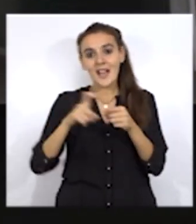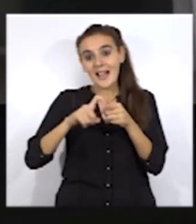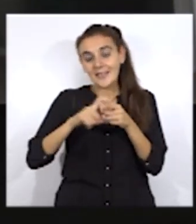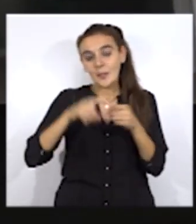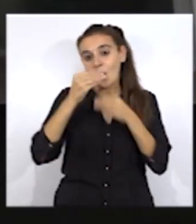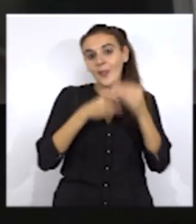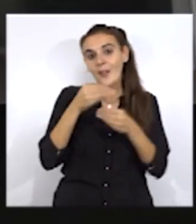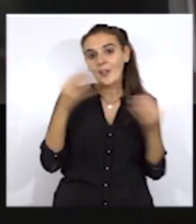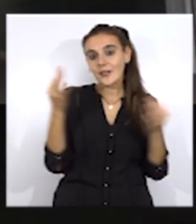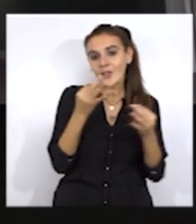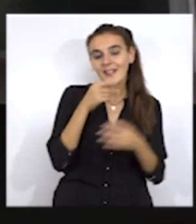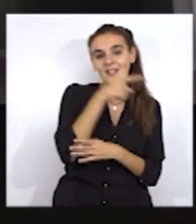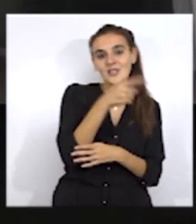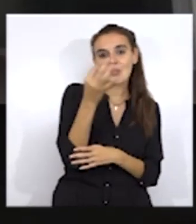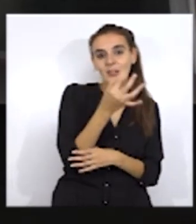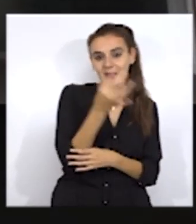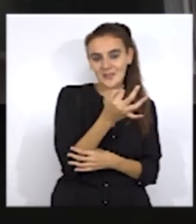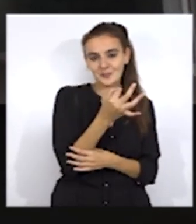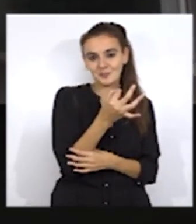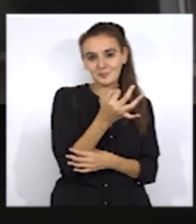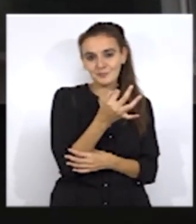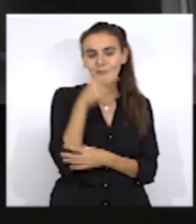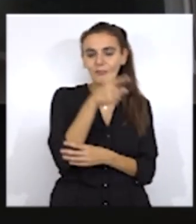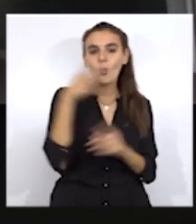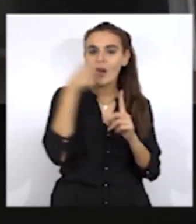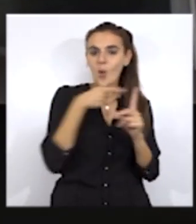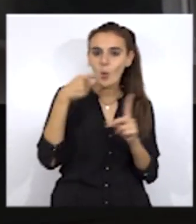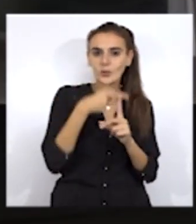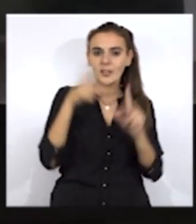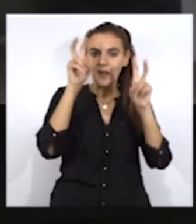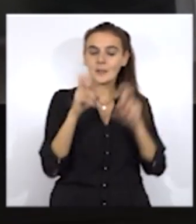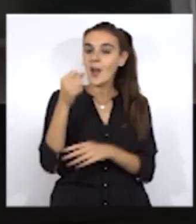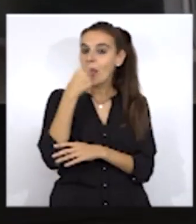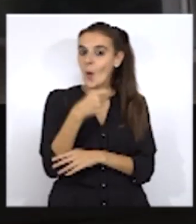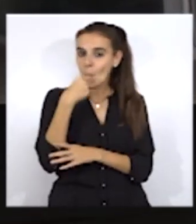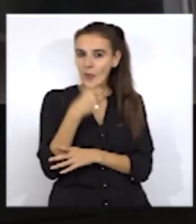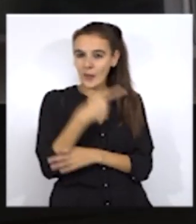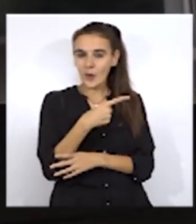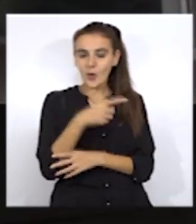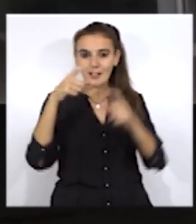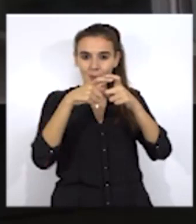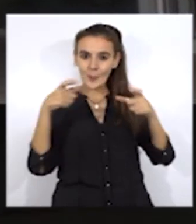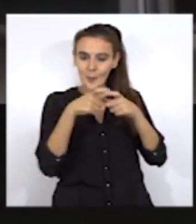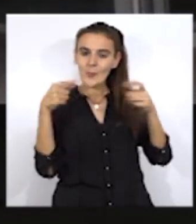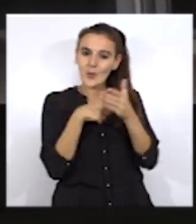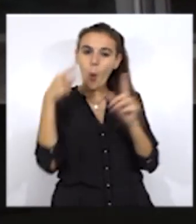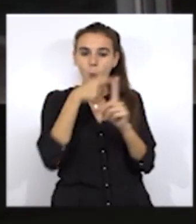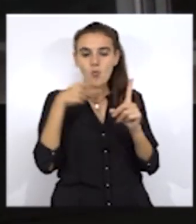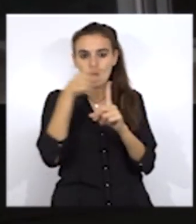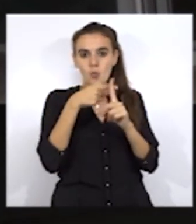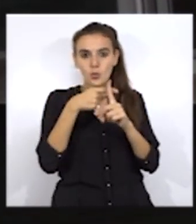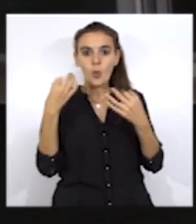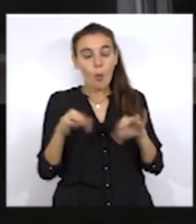una utilización de medicamentos de prescripción para uso humano tenían que estar